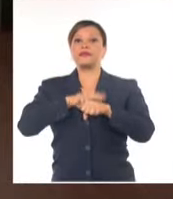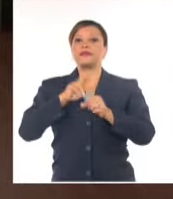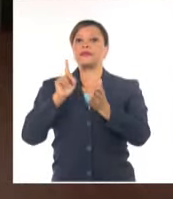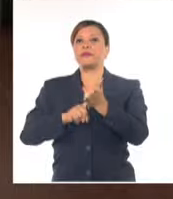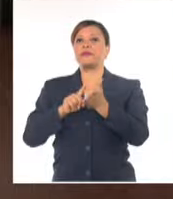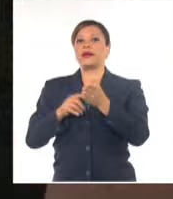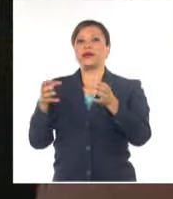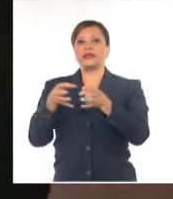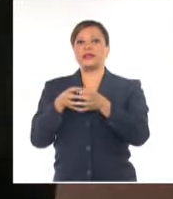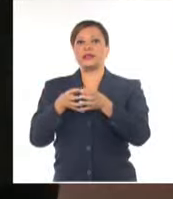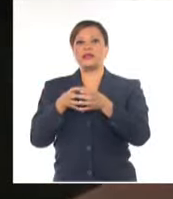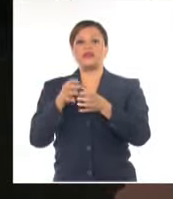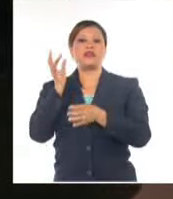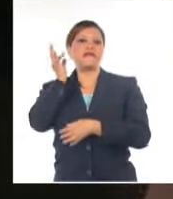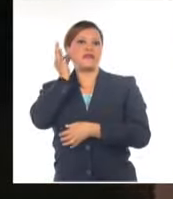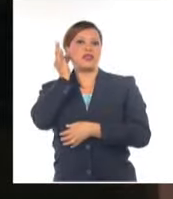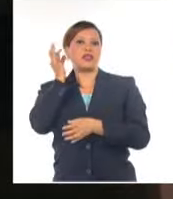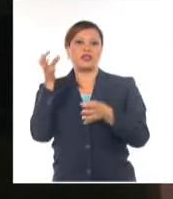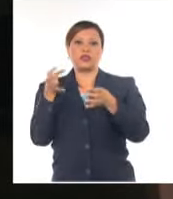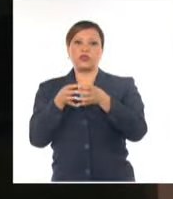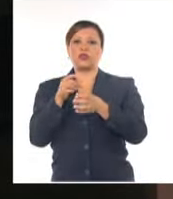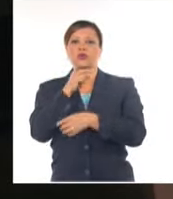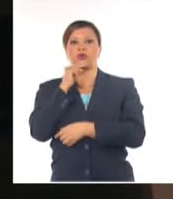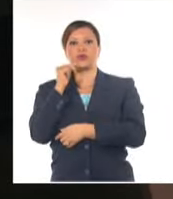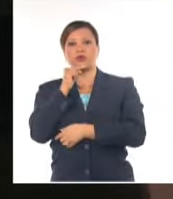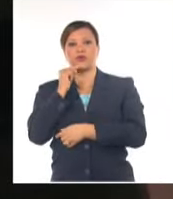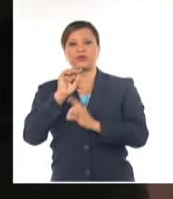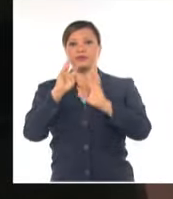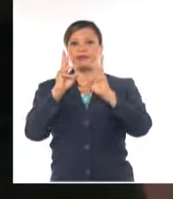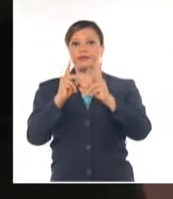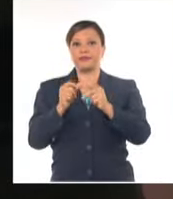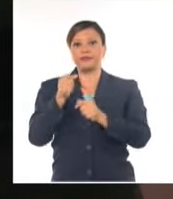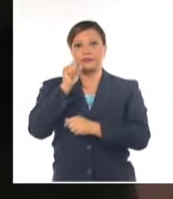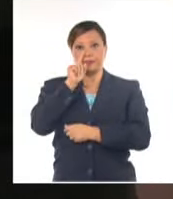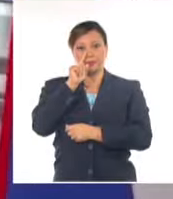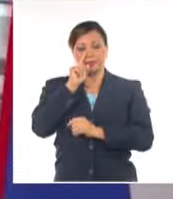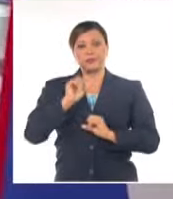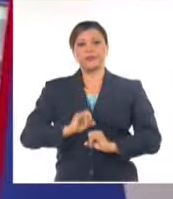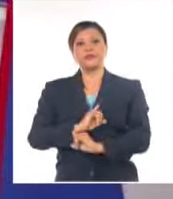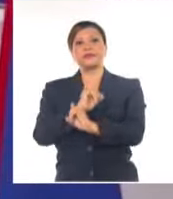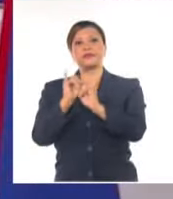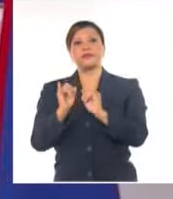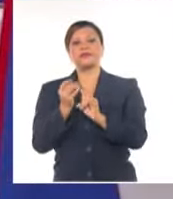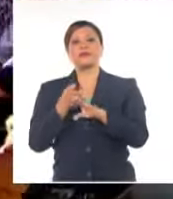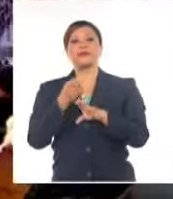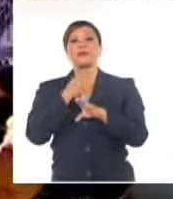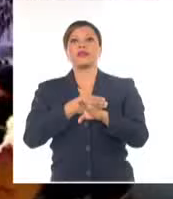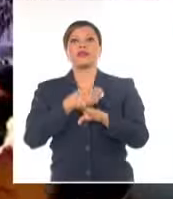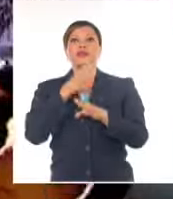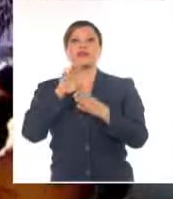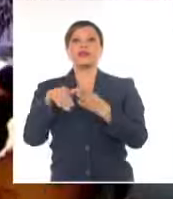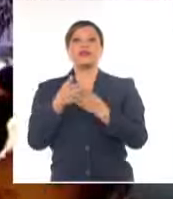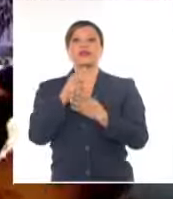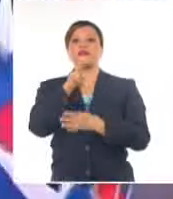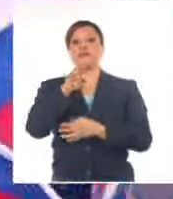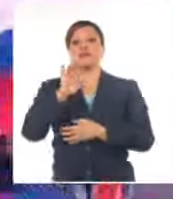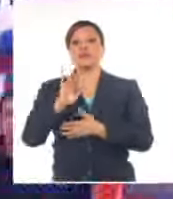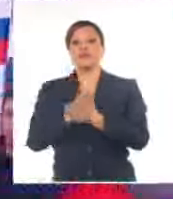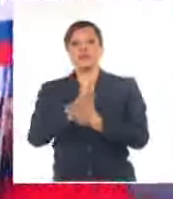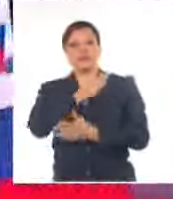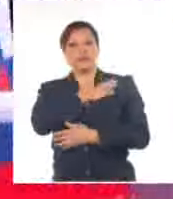comunista de la federación de rusia los resultados finales deben ser anunciados antes del 28 de marzo próximo